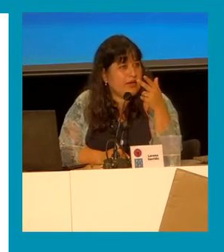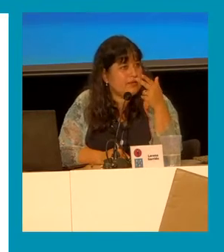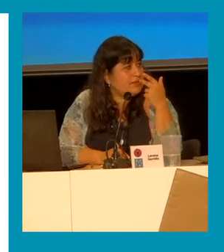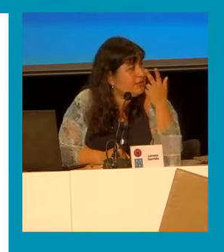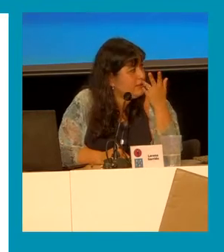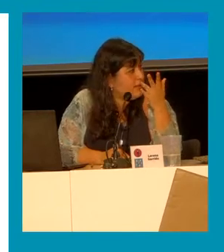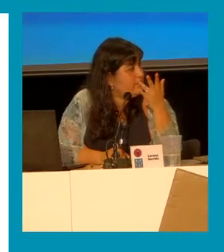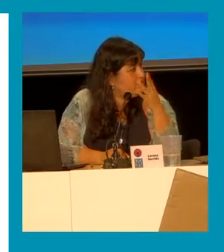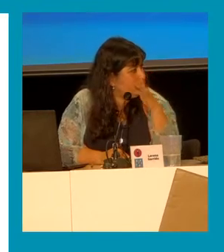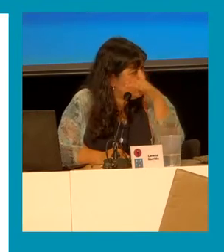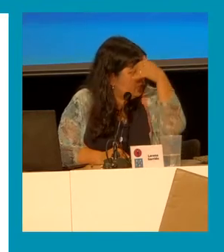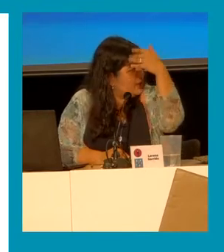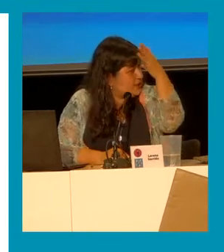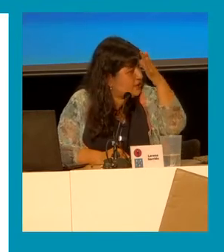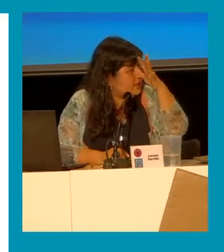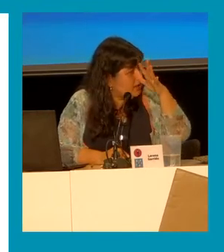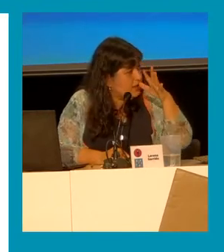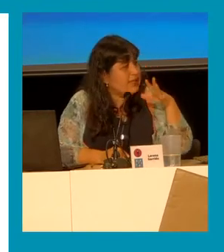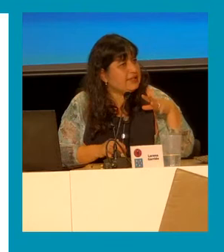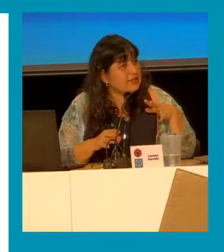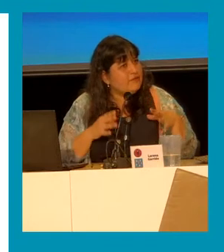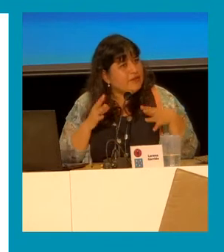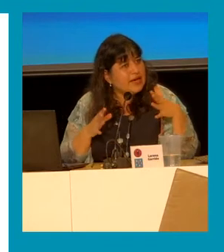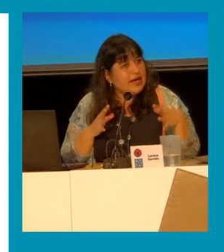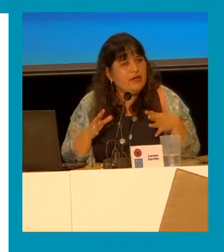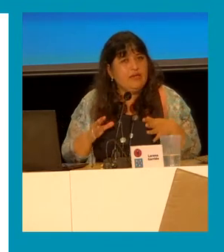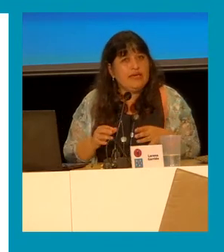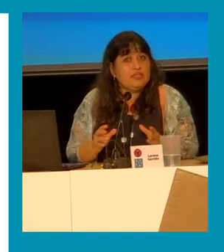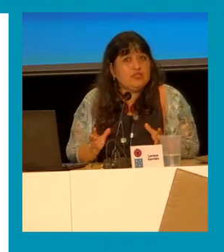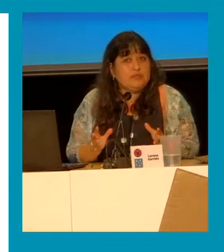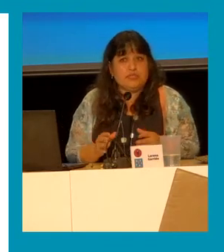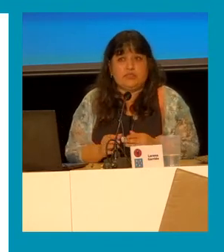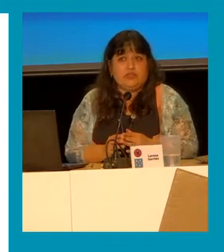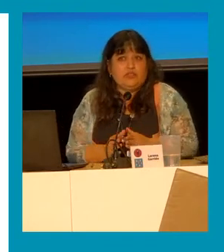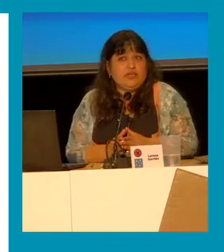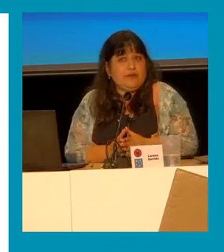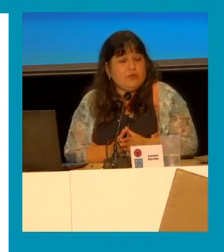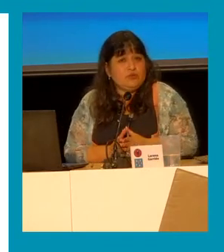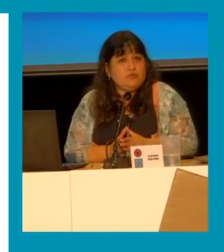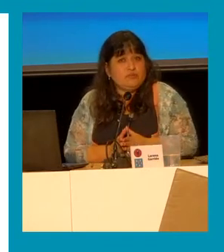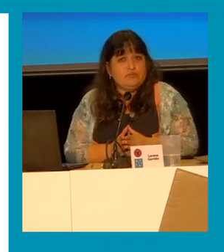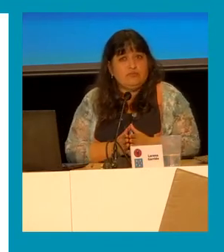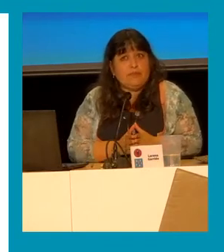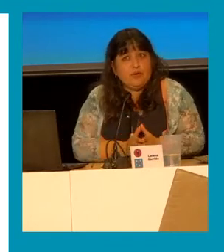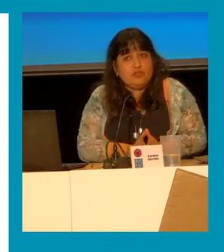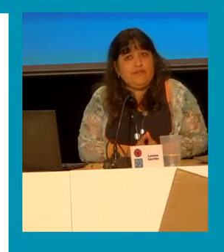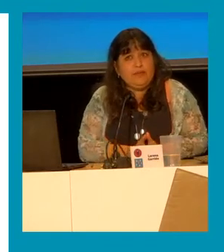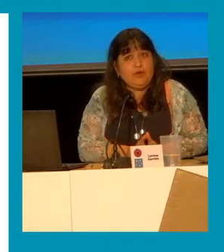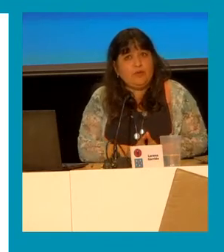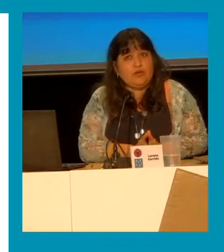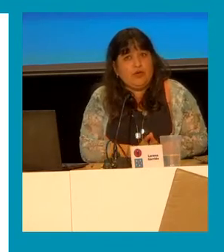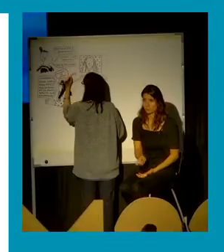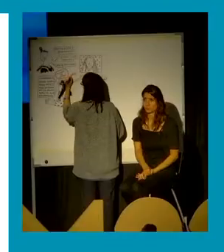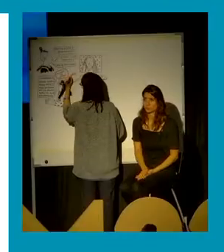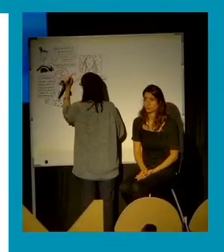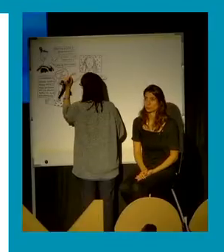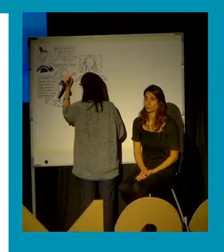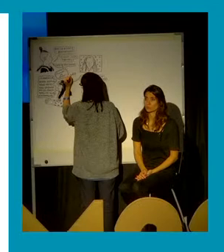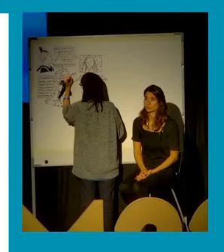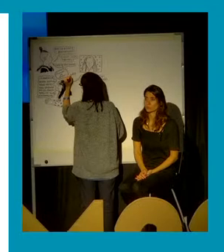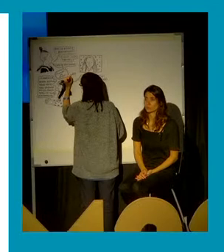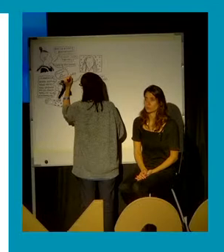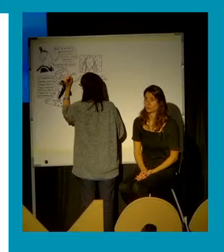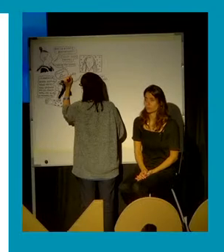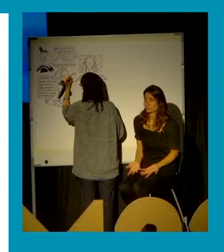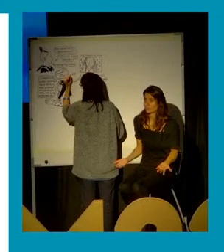40, 60? Lo pongo así. ¿Qué significa esto? Pues no lo sabemos. Tampoco sabemos, porque no hay una respuesta